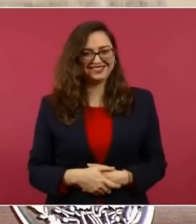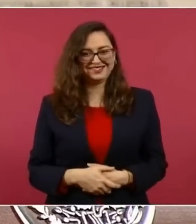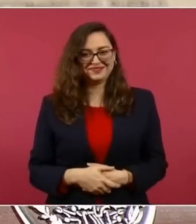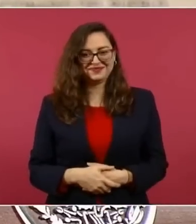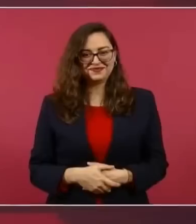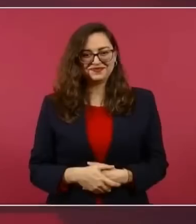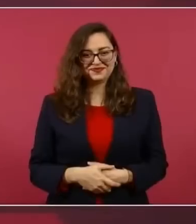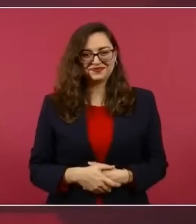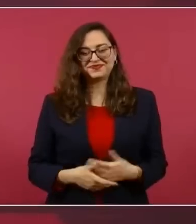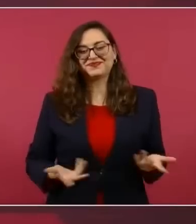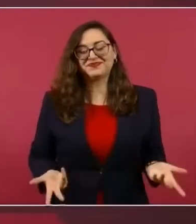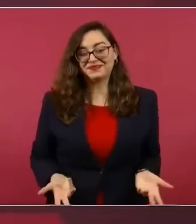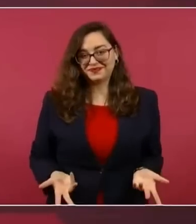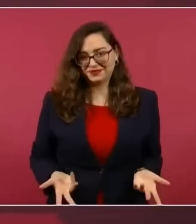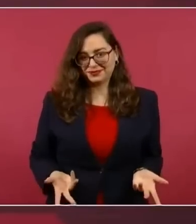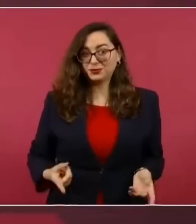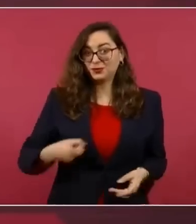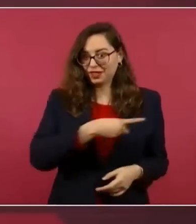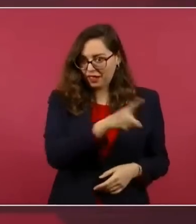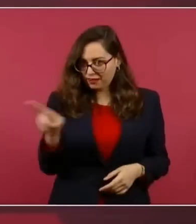Son un millón de dólares.